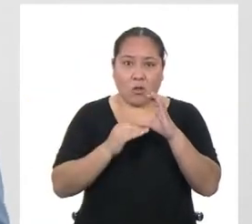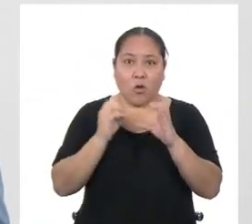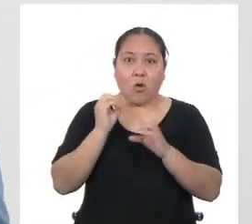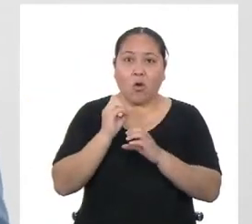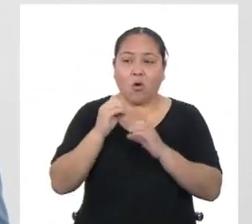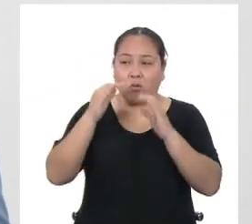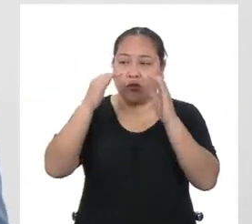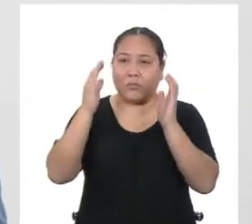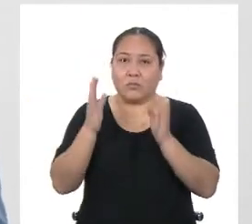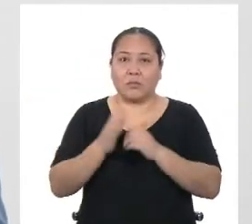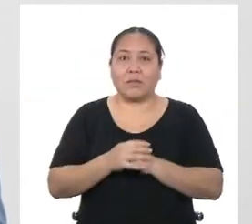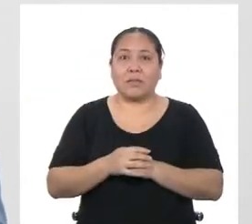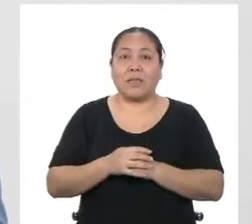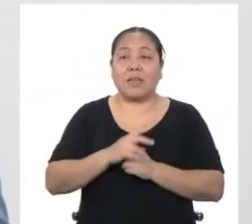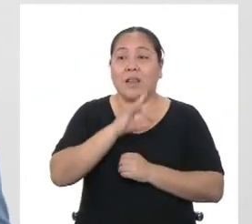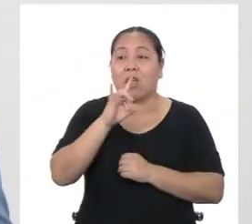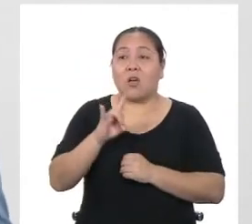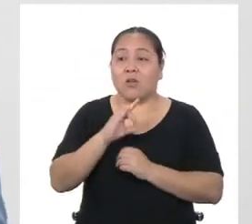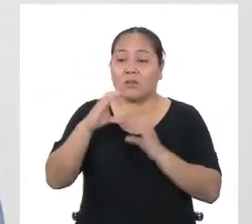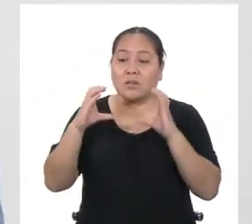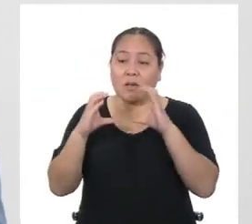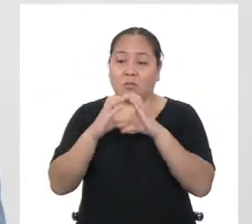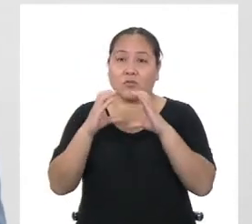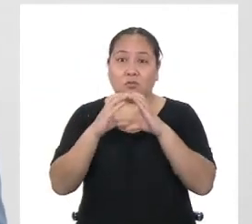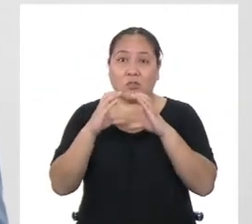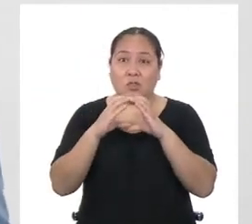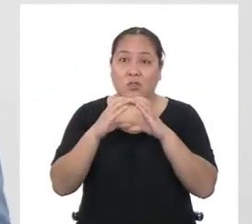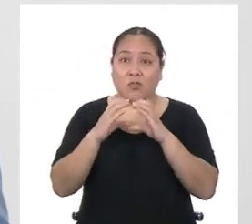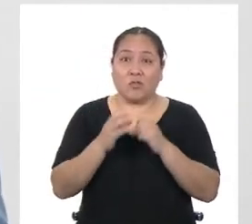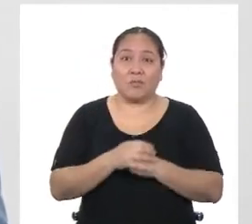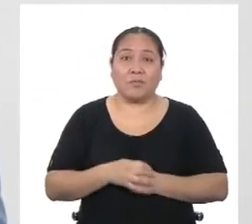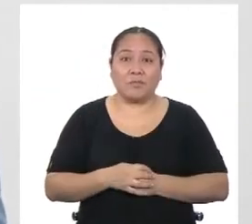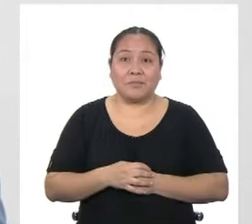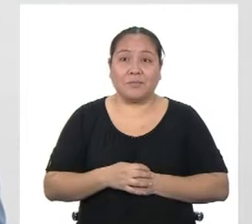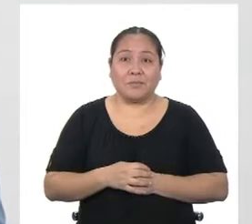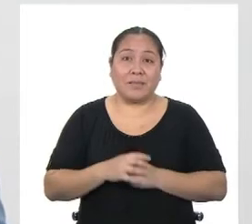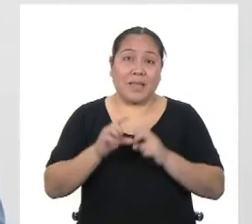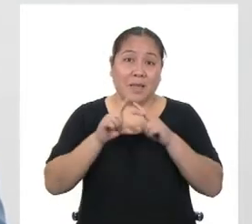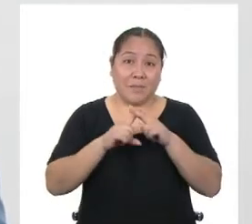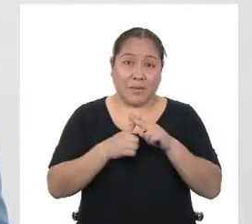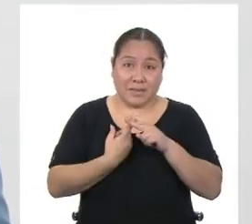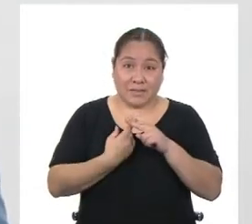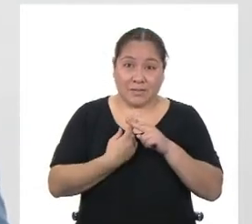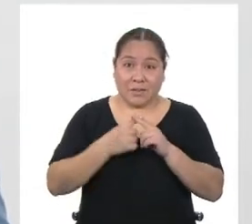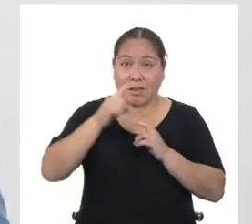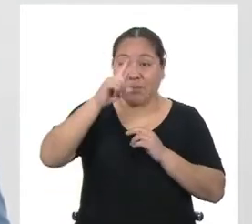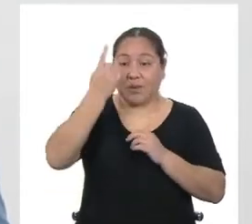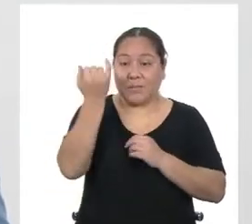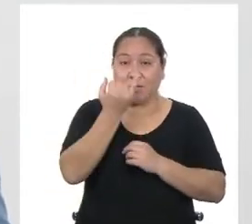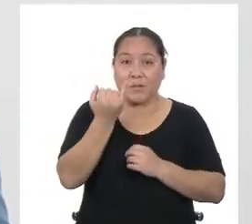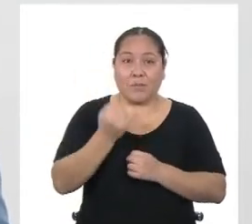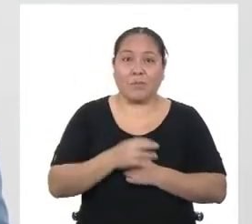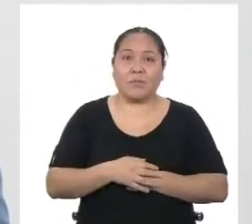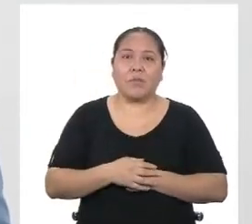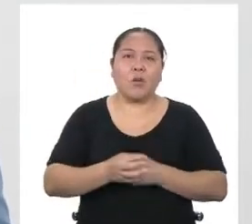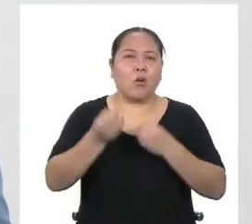cuadrado. Y la cruzamos para calcular el área de un círculo. Empecemos con la primera figura. ¿Cómo se les ocurre que